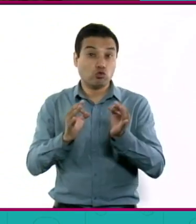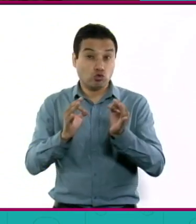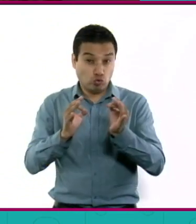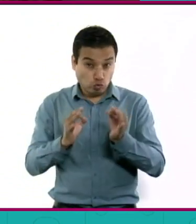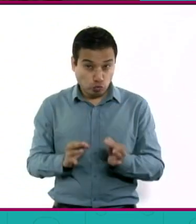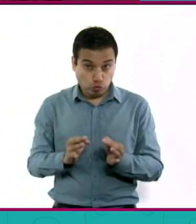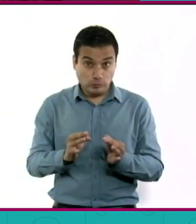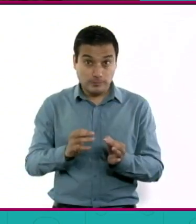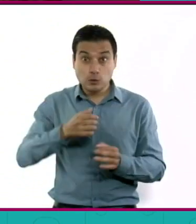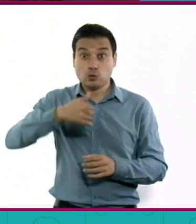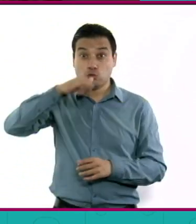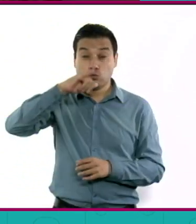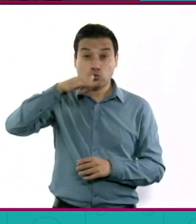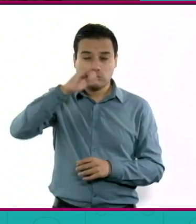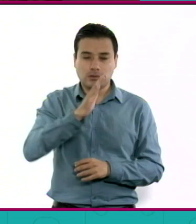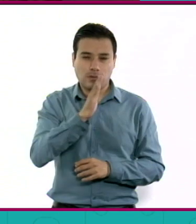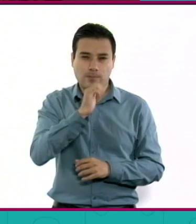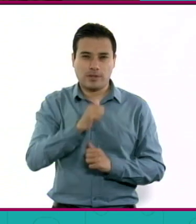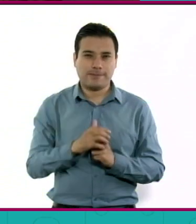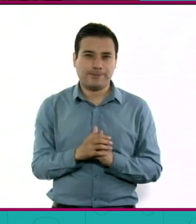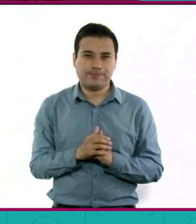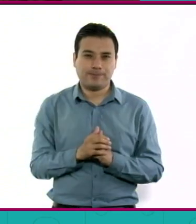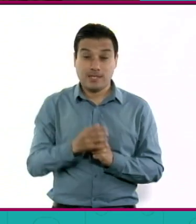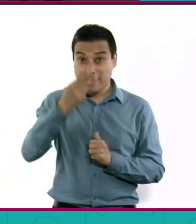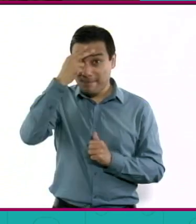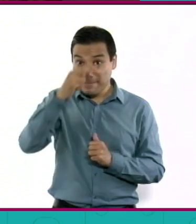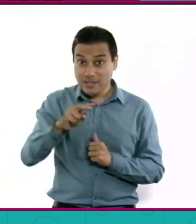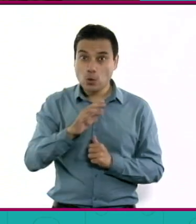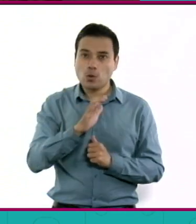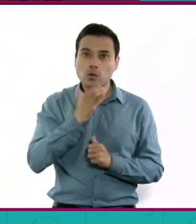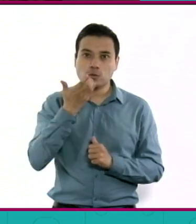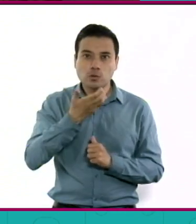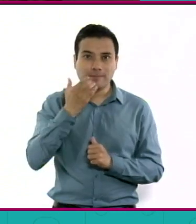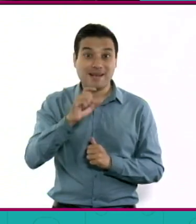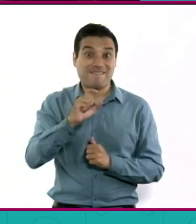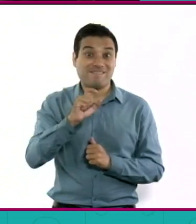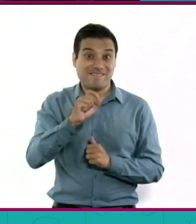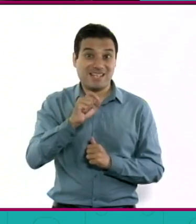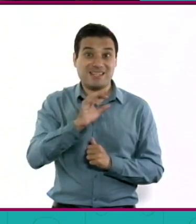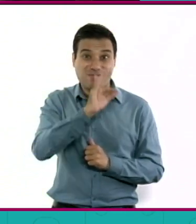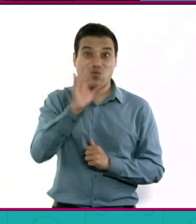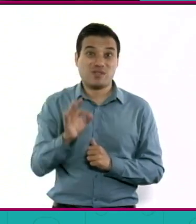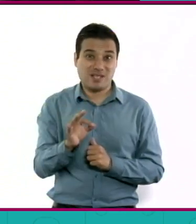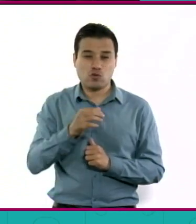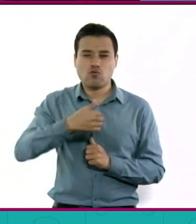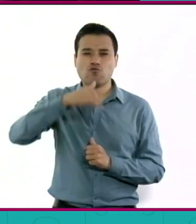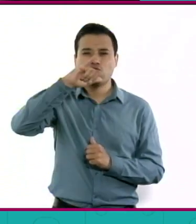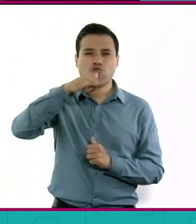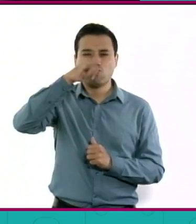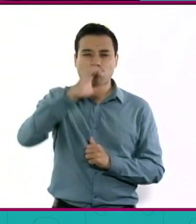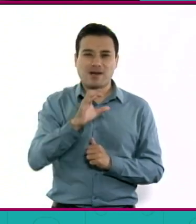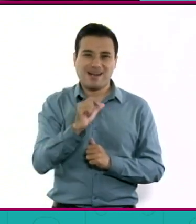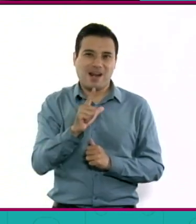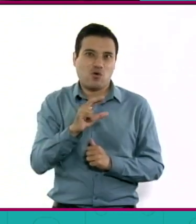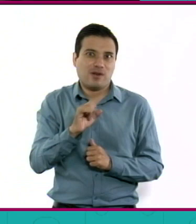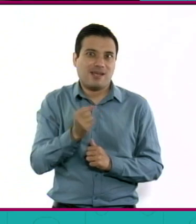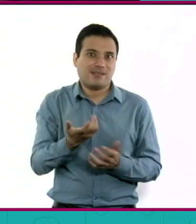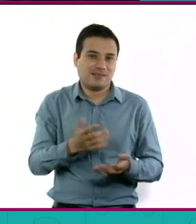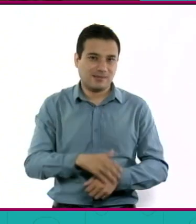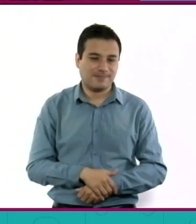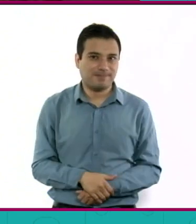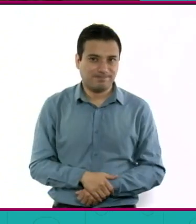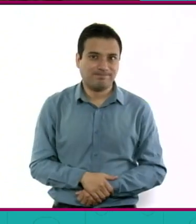10%. En México consumimos el 20% de nuestras calorías a través de este tipo de